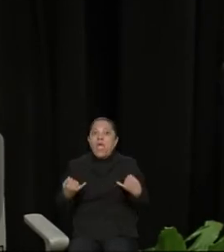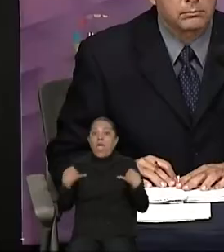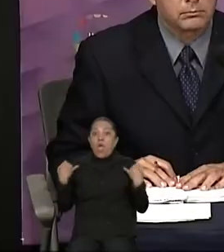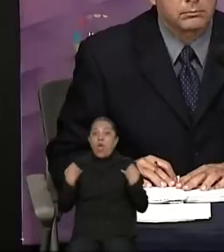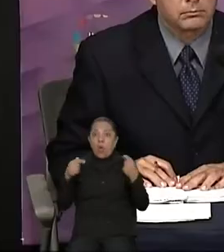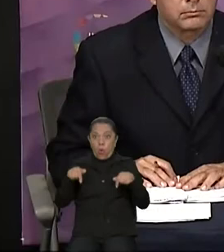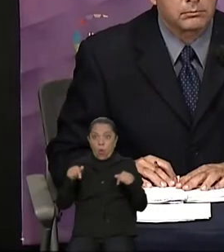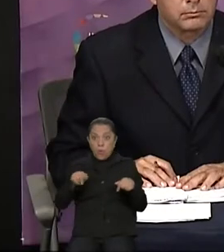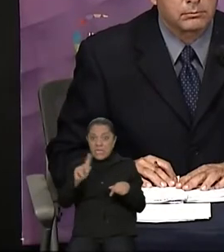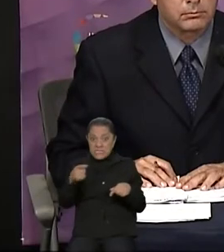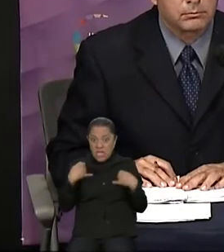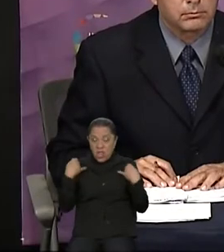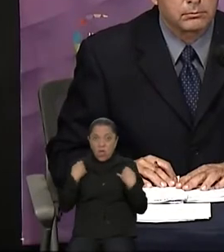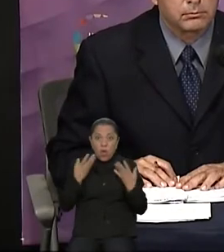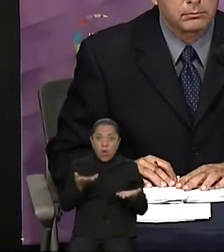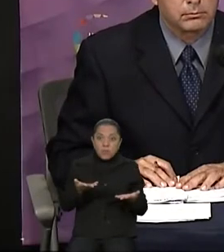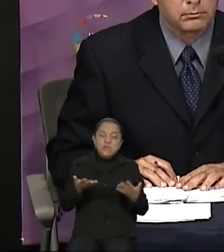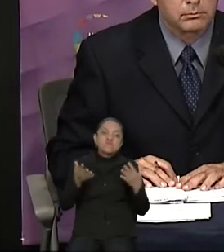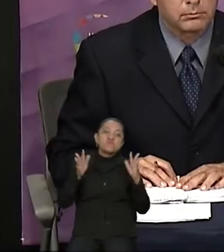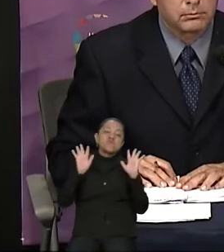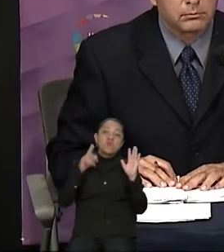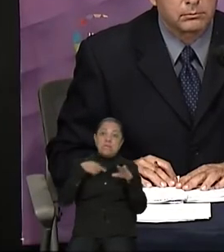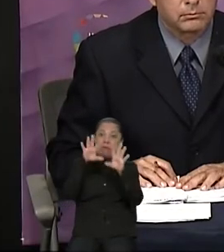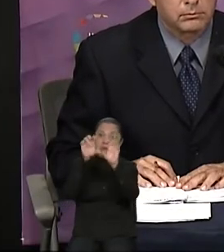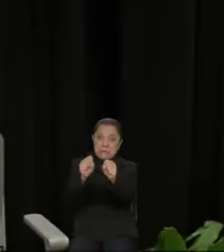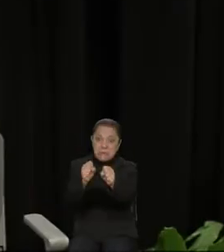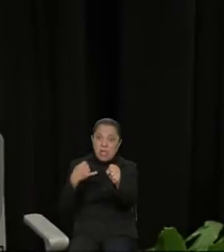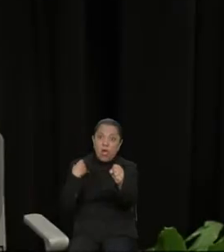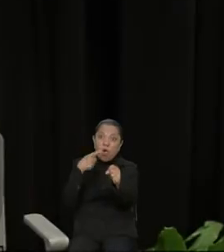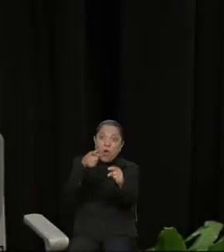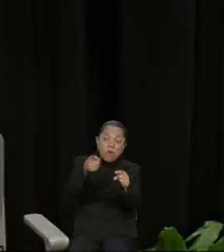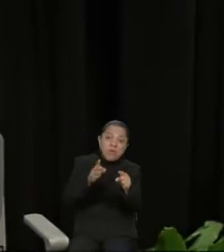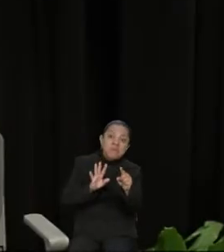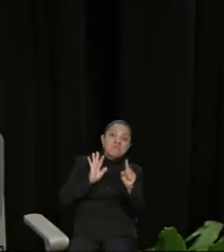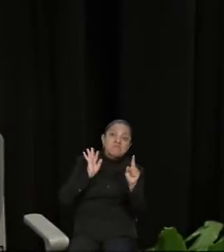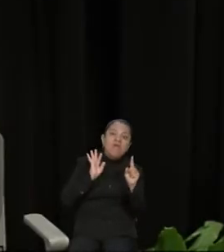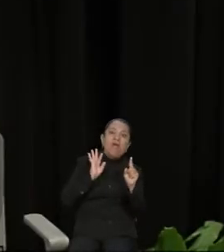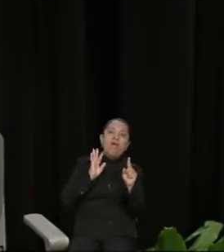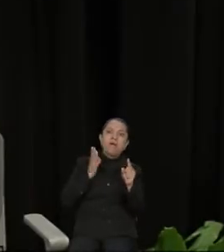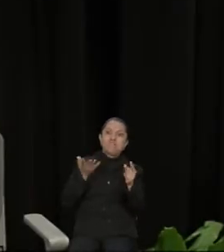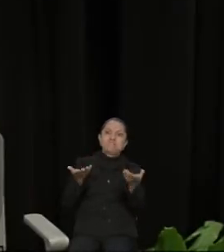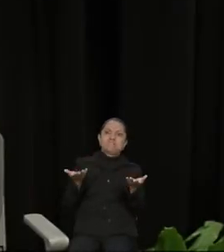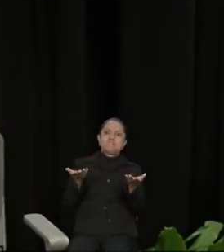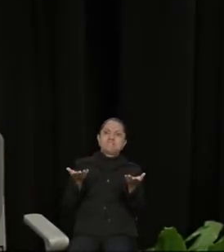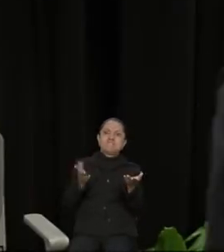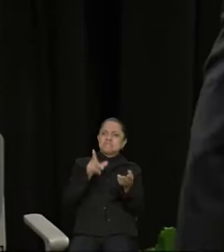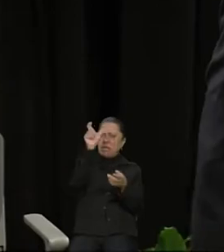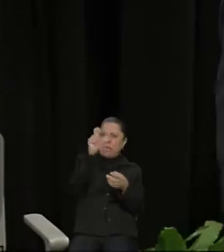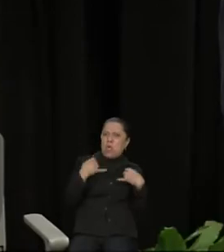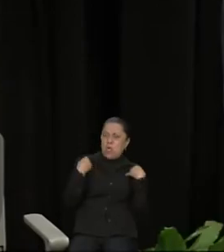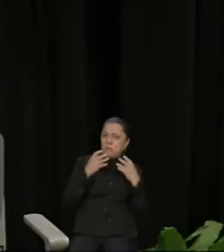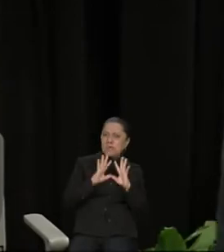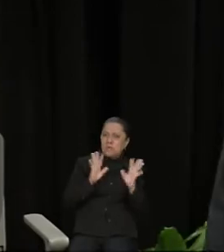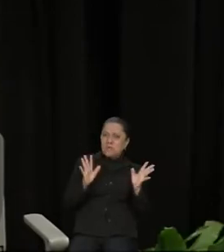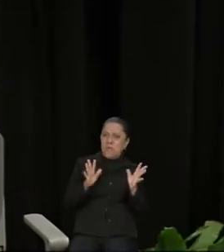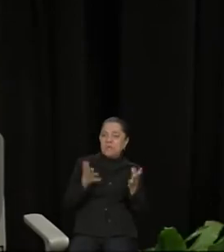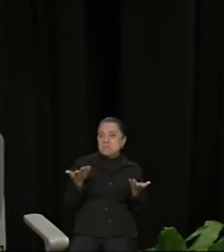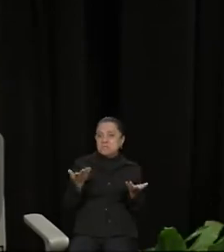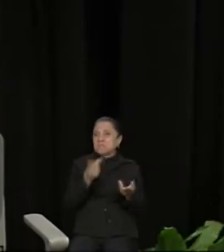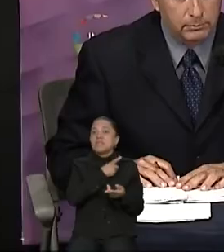Si te detiene por ser joven de manera más arbitraria, pues empecemos a educar a los policías de que no pueden detener a los jóvenes de manera arbitraria.